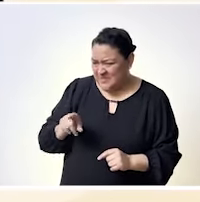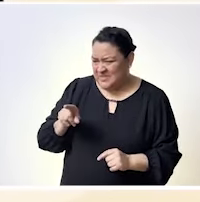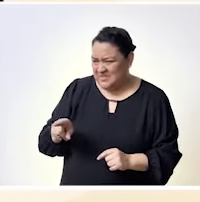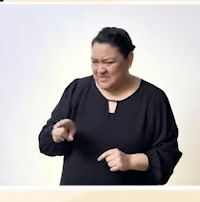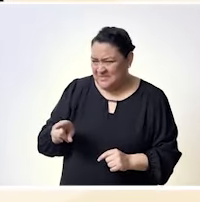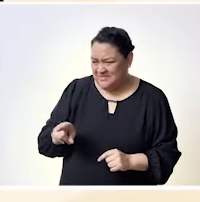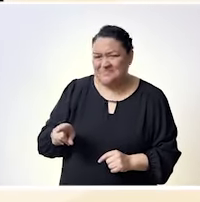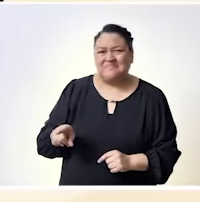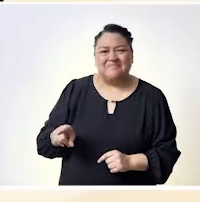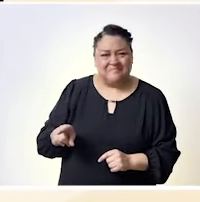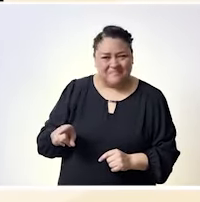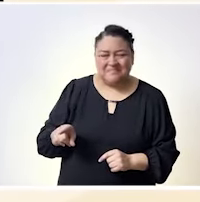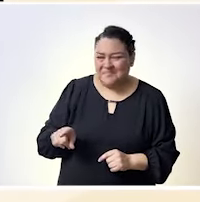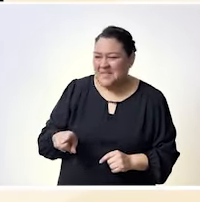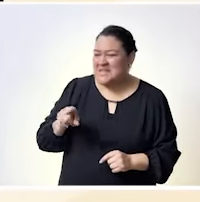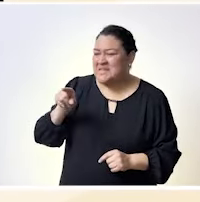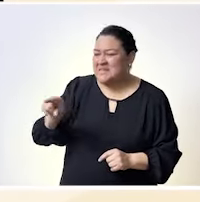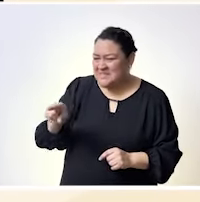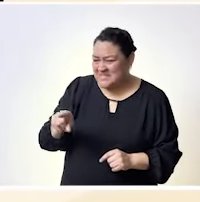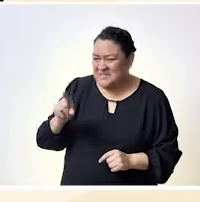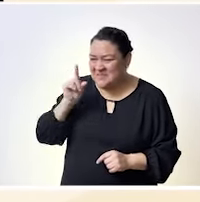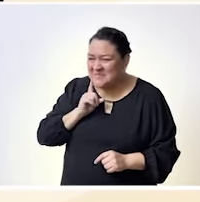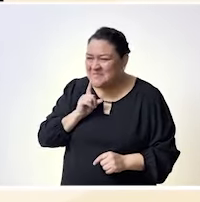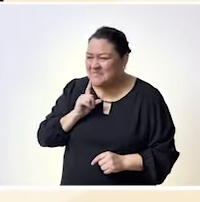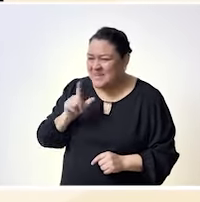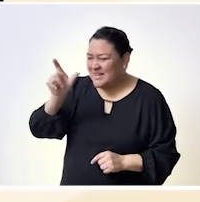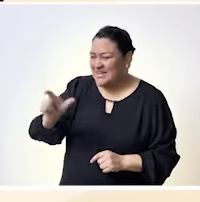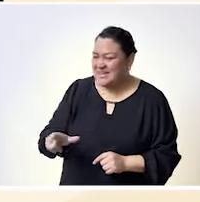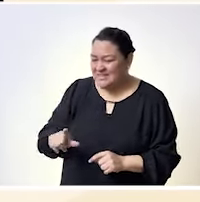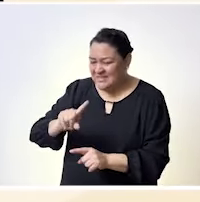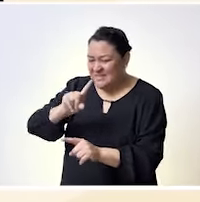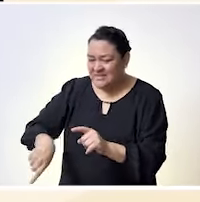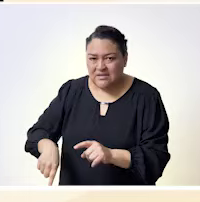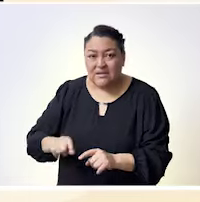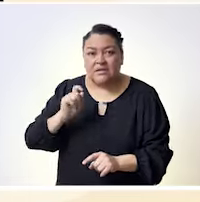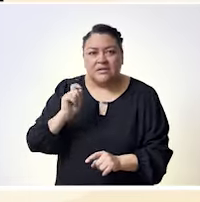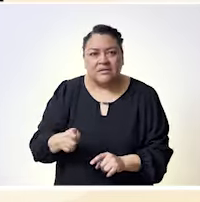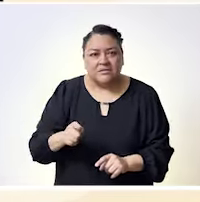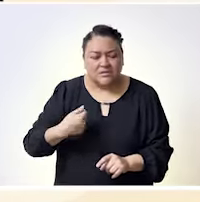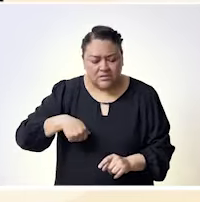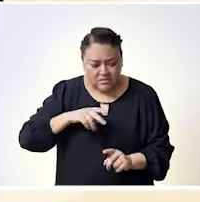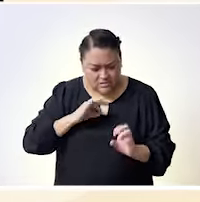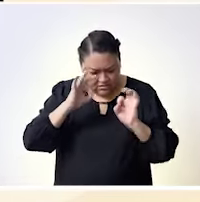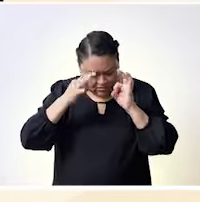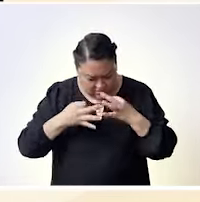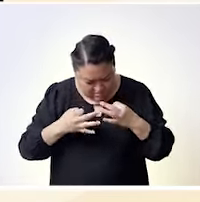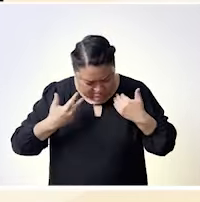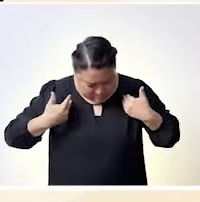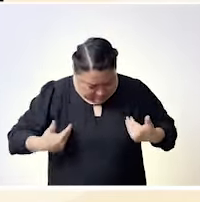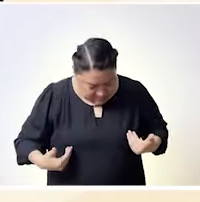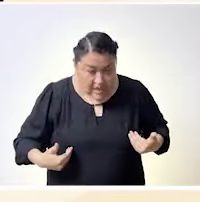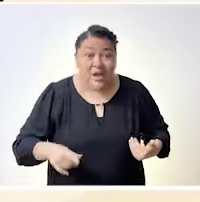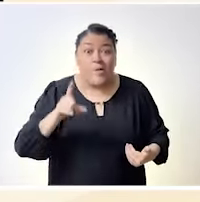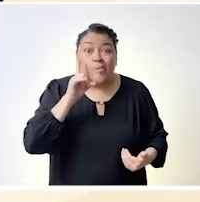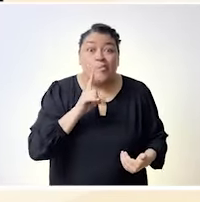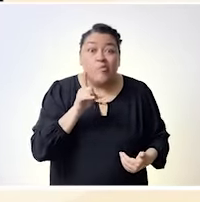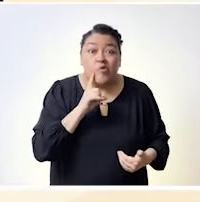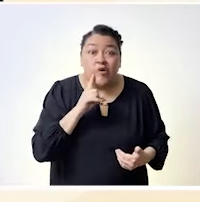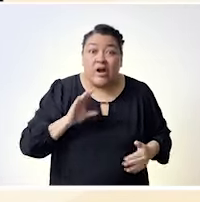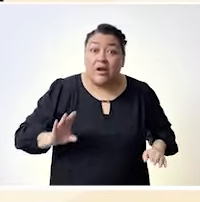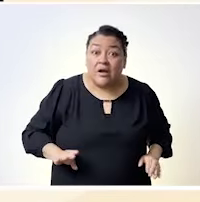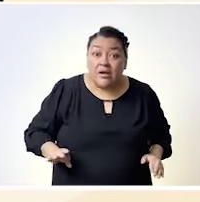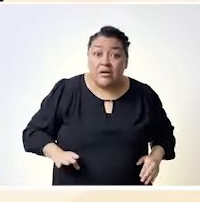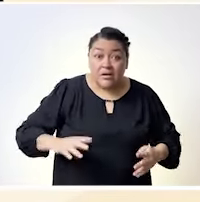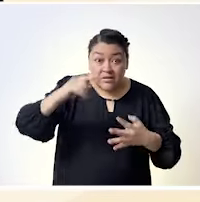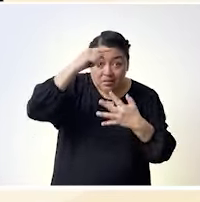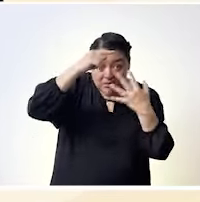estamos aquí después de tanto tiempo que no nos dejan o no nos han querido dar estos espacios y tomar los